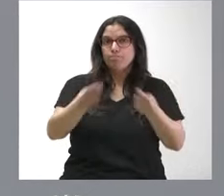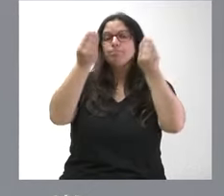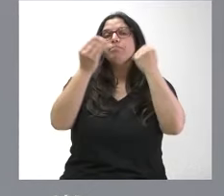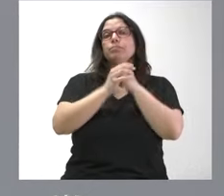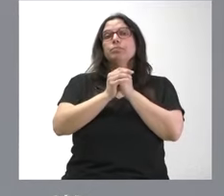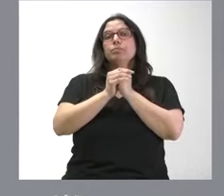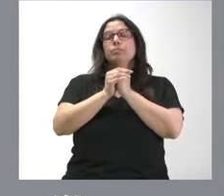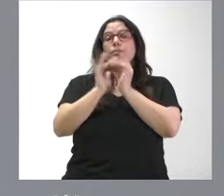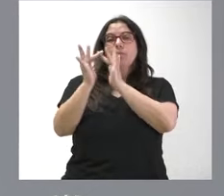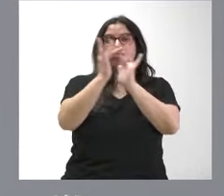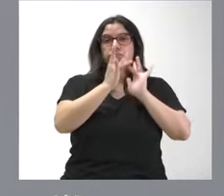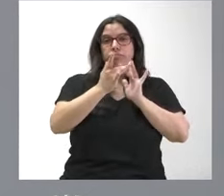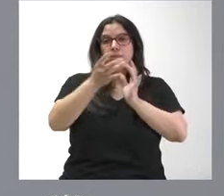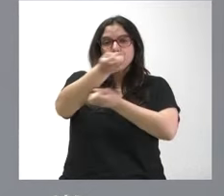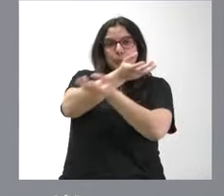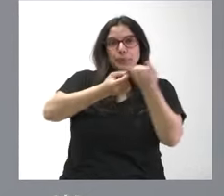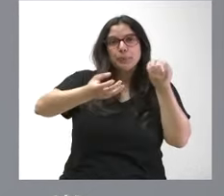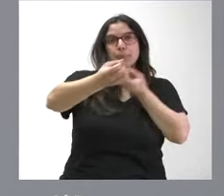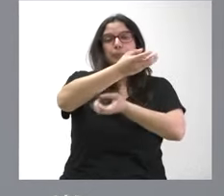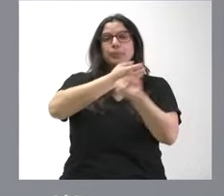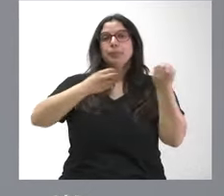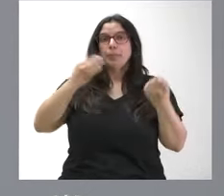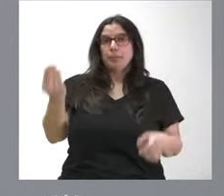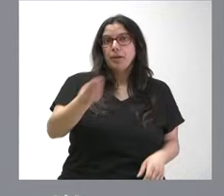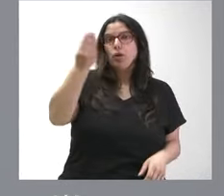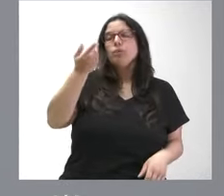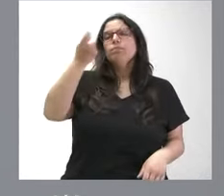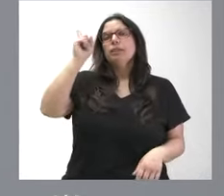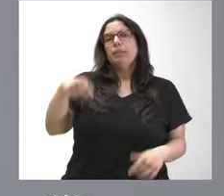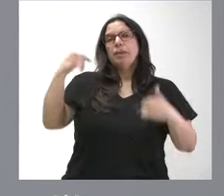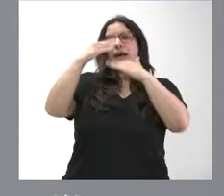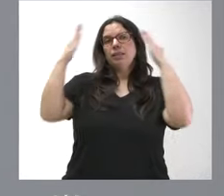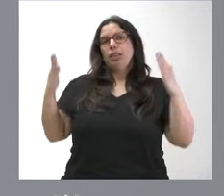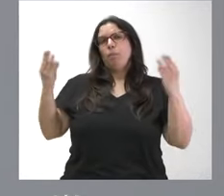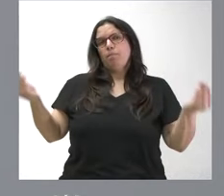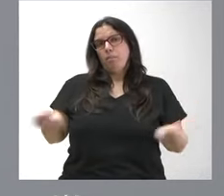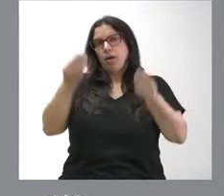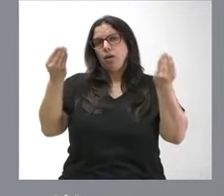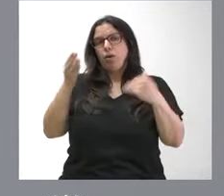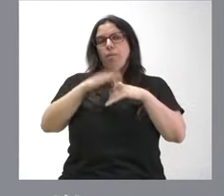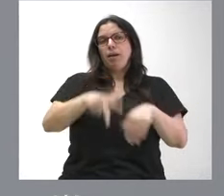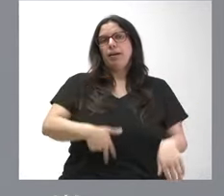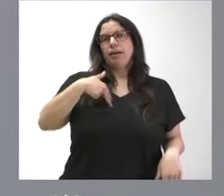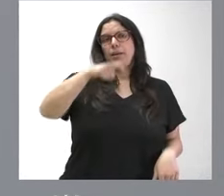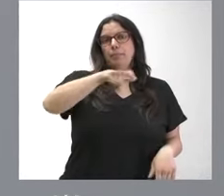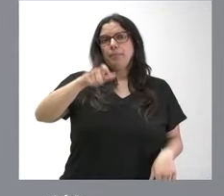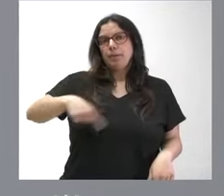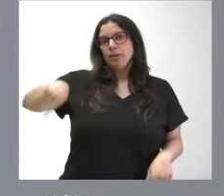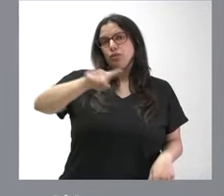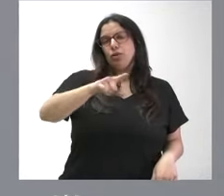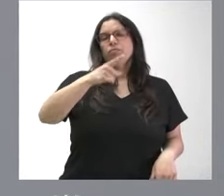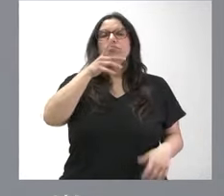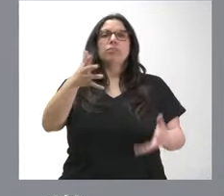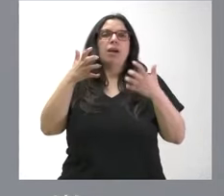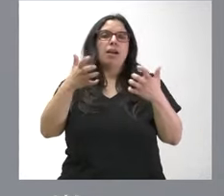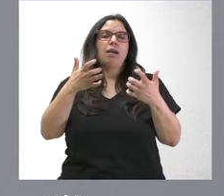conexión con otros sistemas de información y mejor atención, en definitiva, al conjunto de las personas que se benefician de los servicios